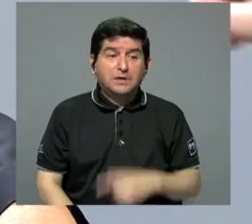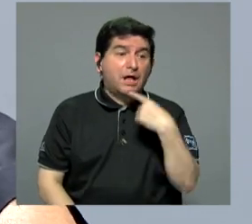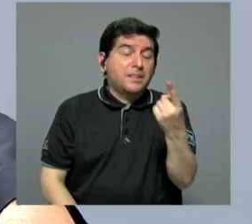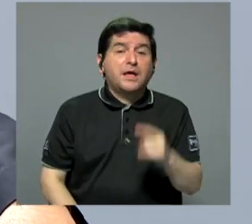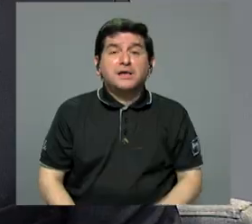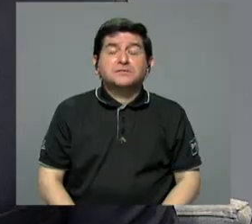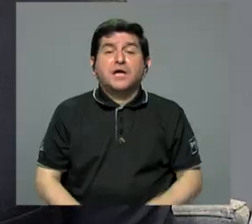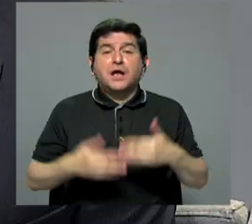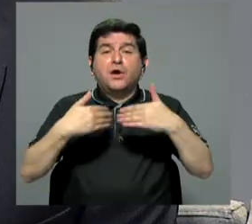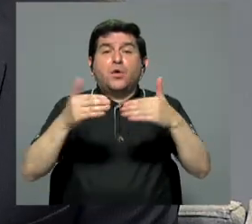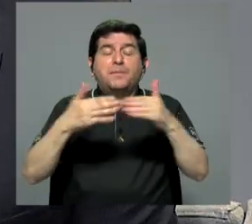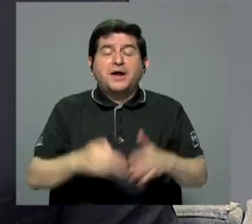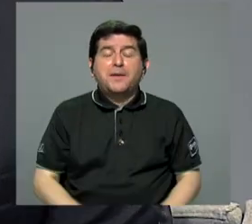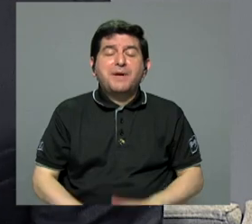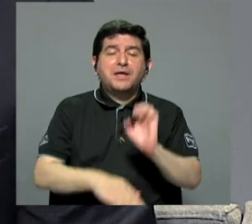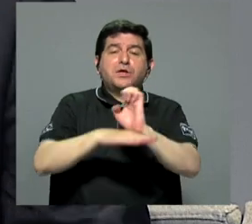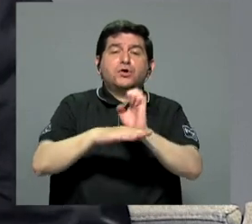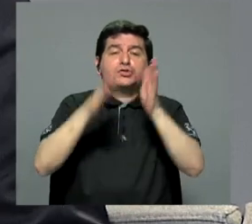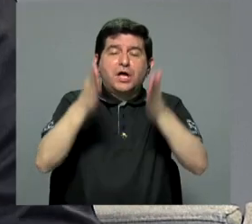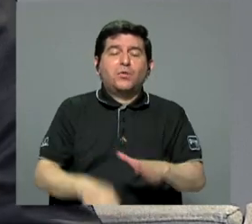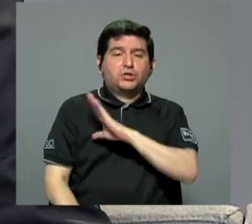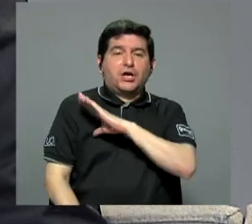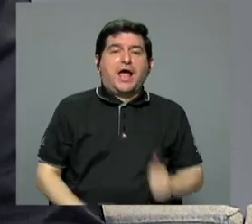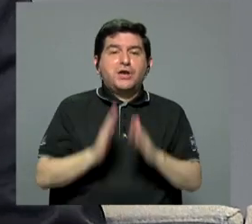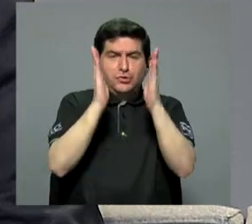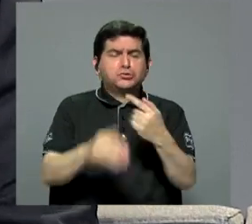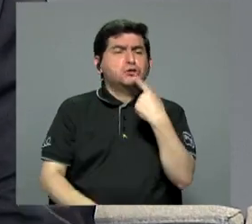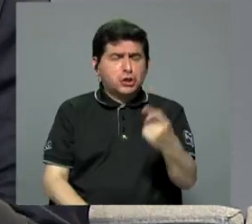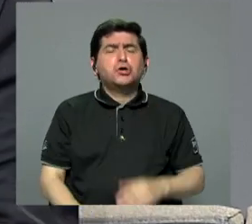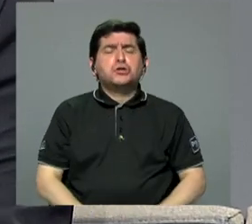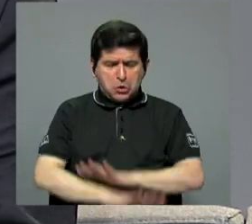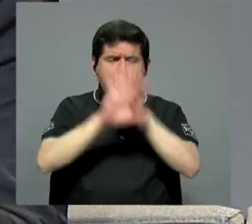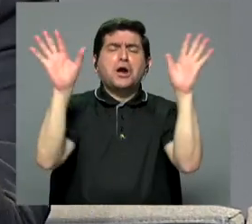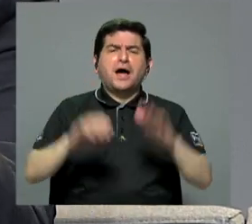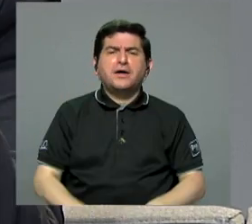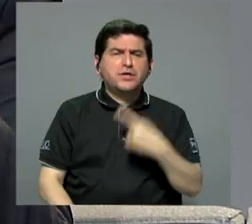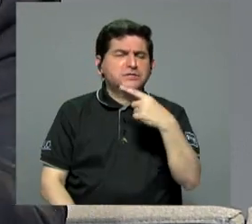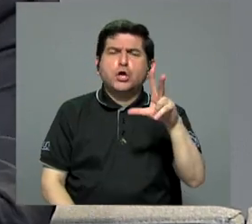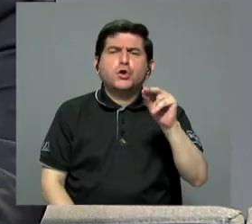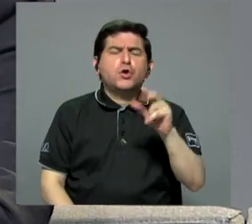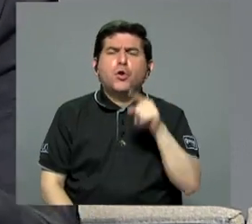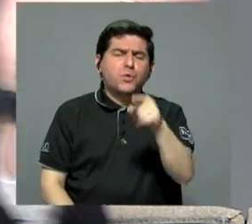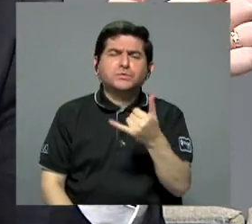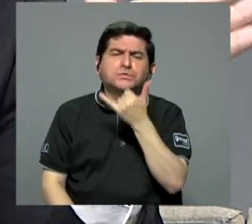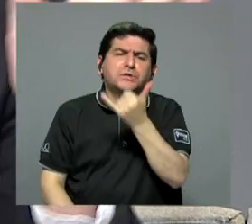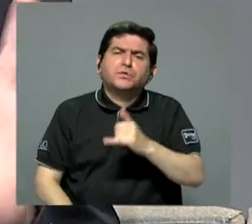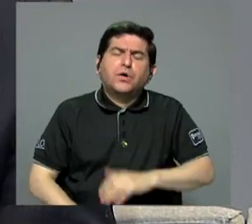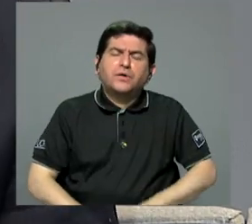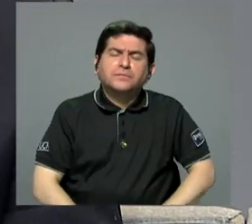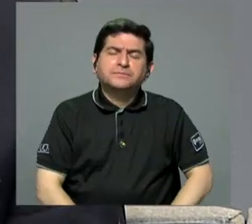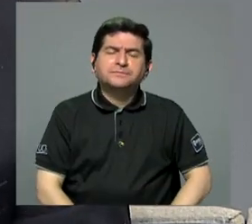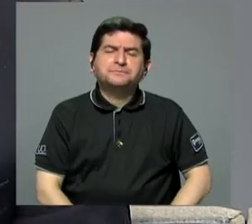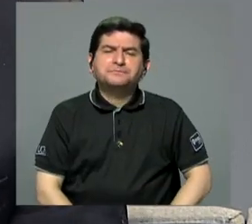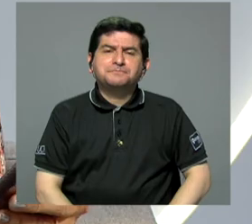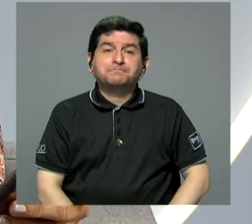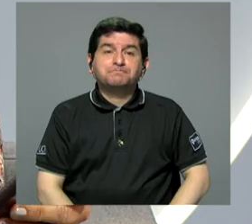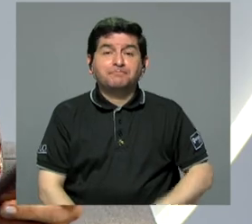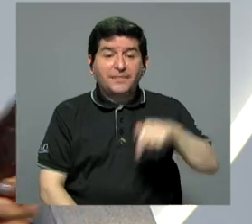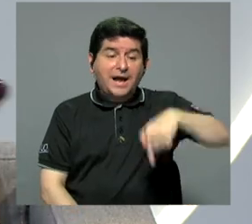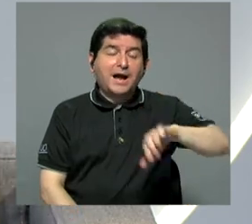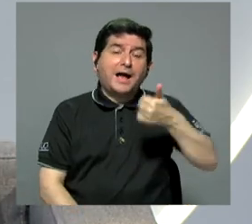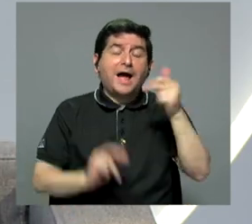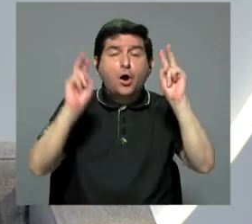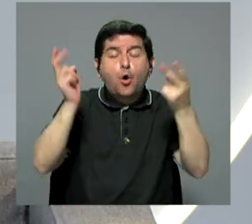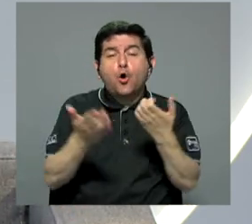Dígaselo a los panameños o a los ecuatorianos de los salvadoreños. Se los digo, claro que sí. Sí, y te van a decir, no señor, estás equivocado. Bueno, aquí están